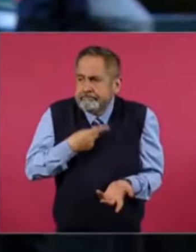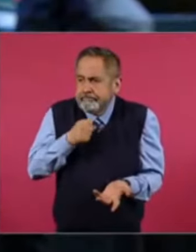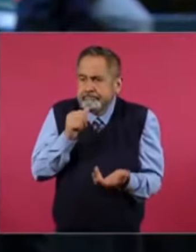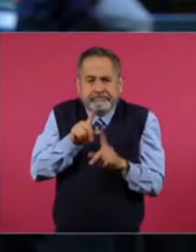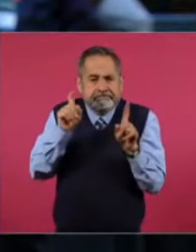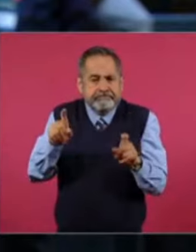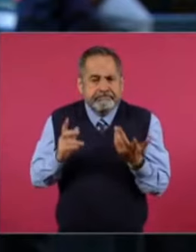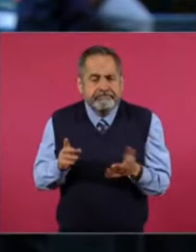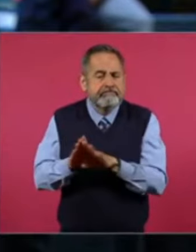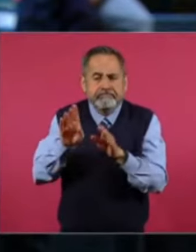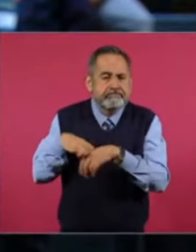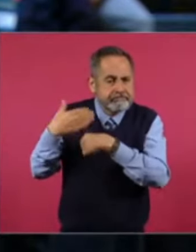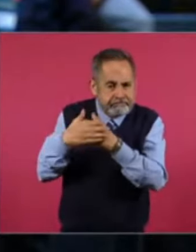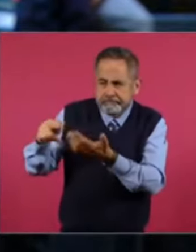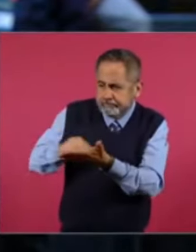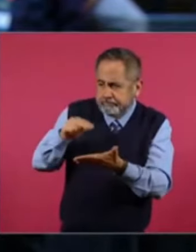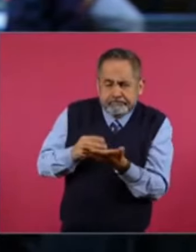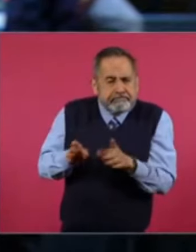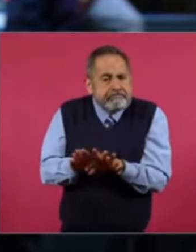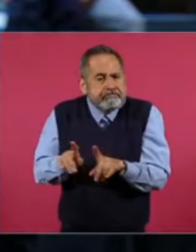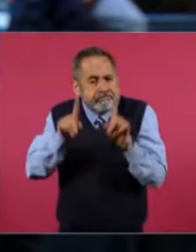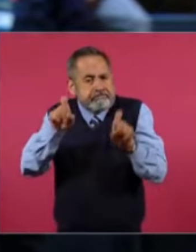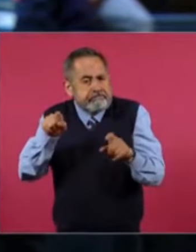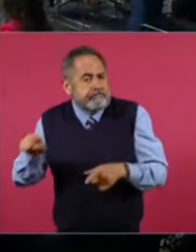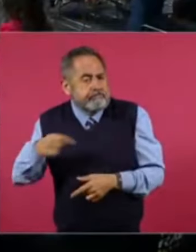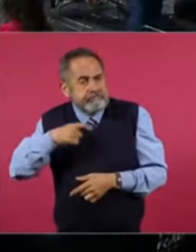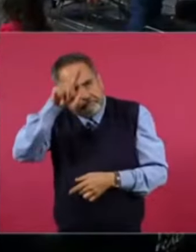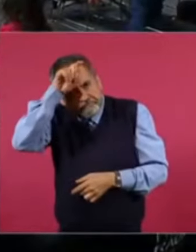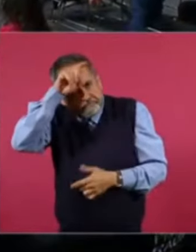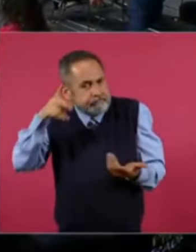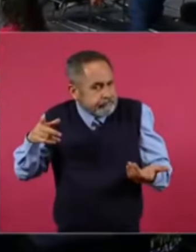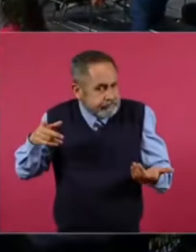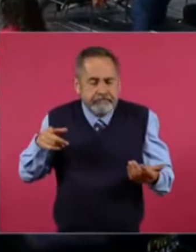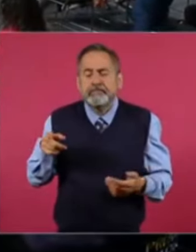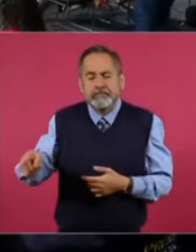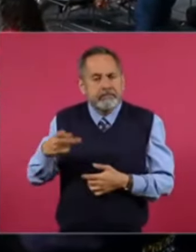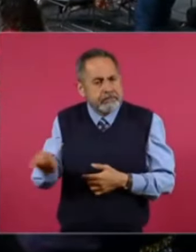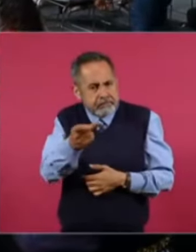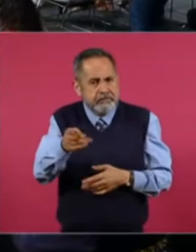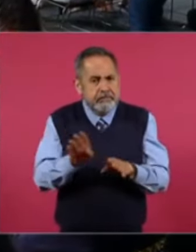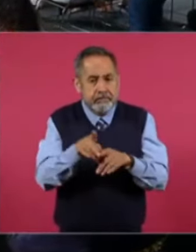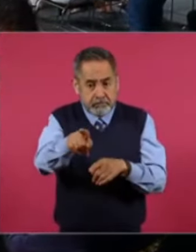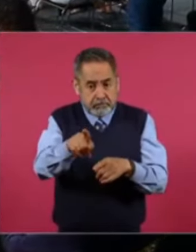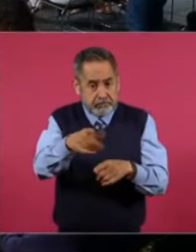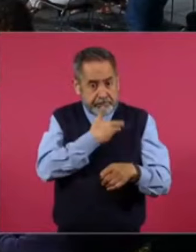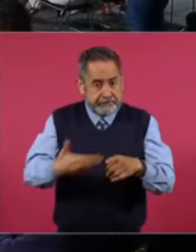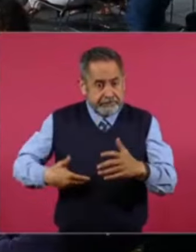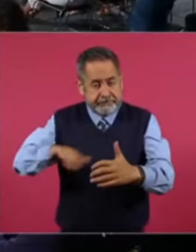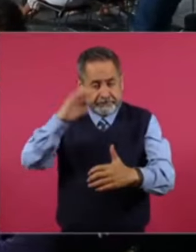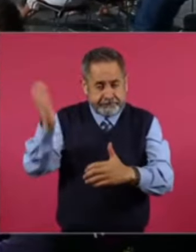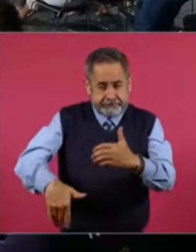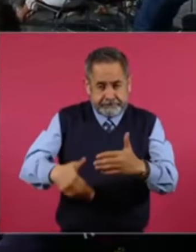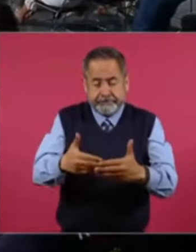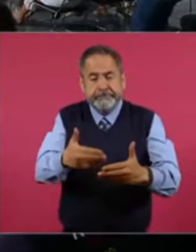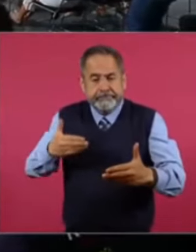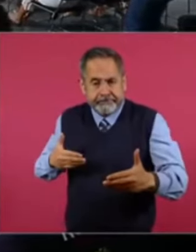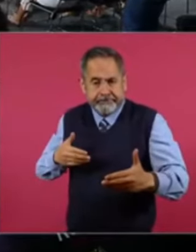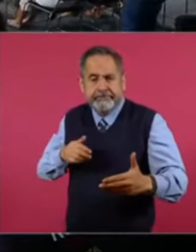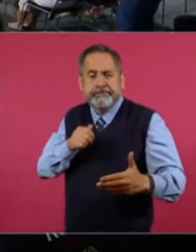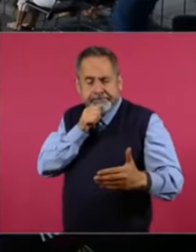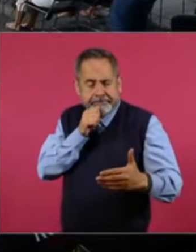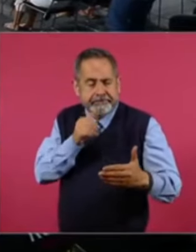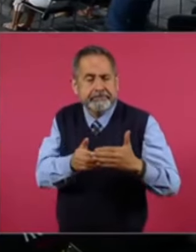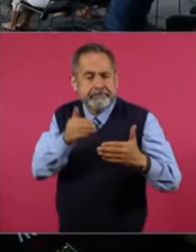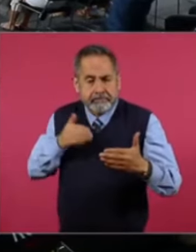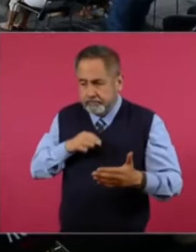acuerdo. realizarlo. La pregunta. De los ferrocarrileros. Es sobre la posibilidad. De que antes de que se determine. Su administración. Se podrá